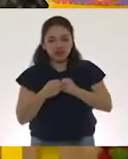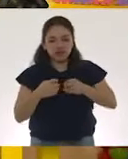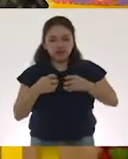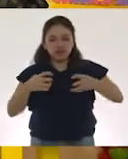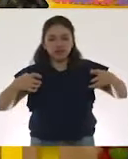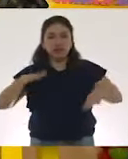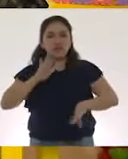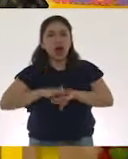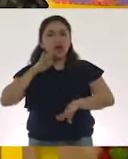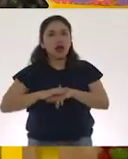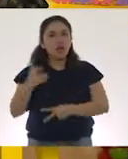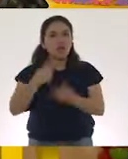a reproducirse.